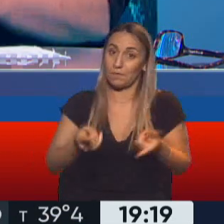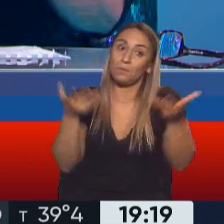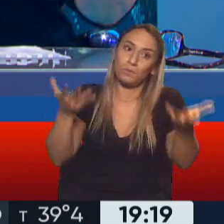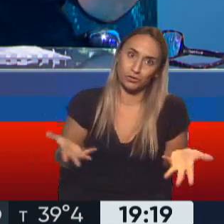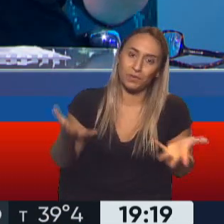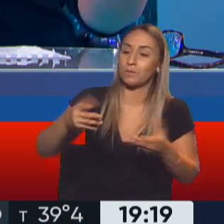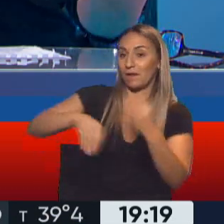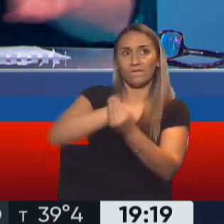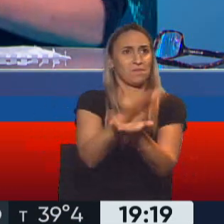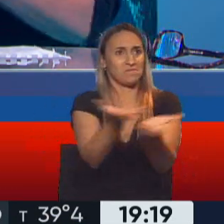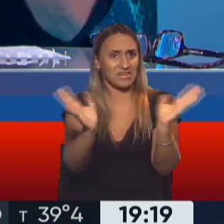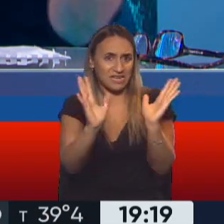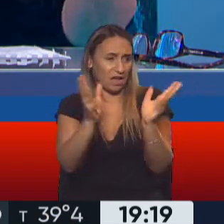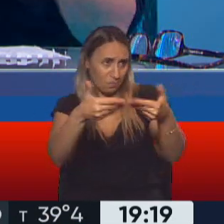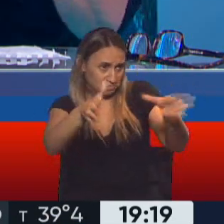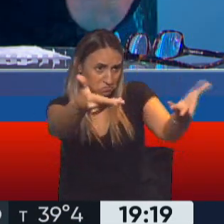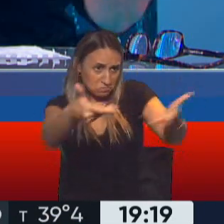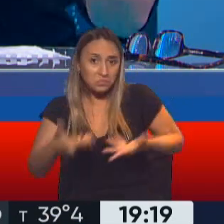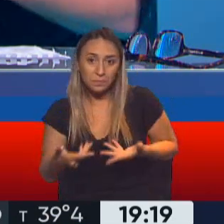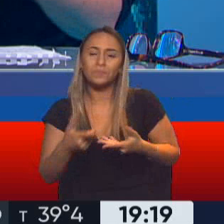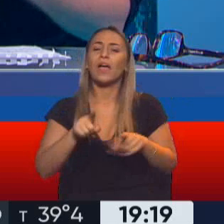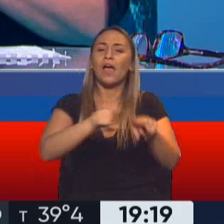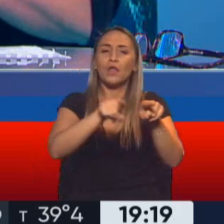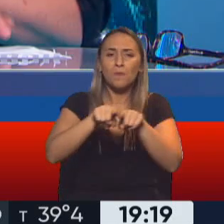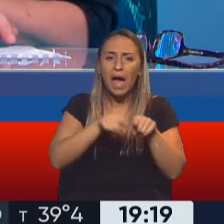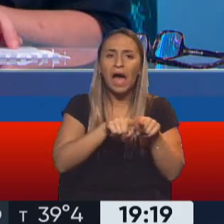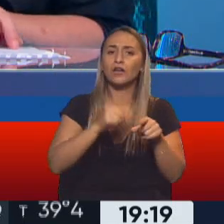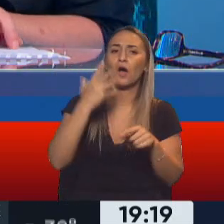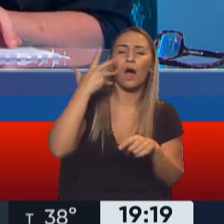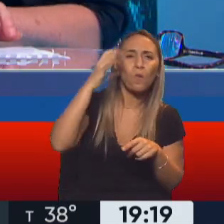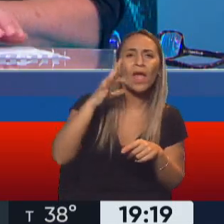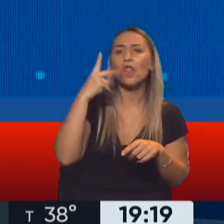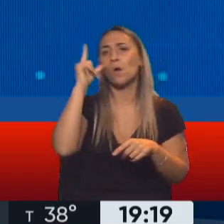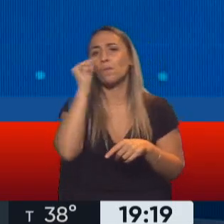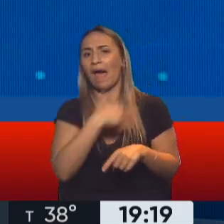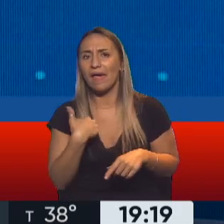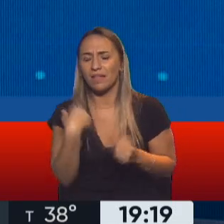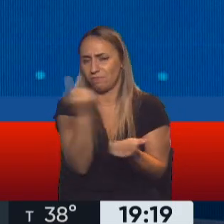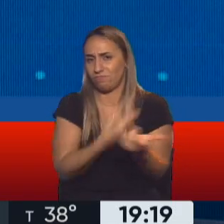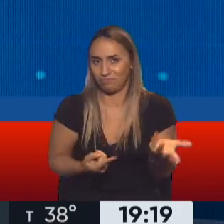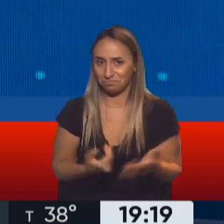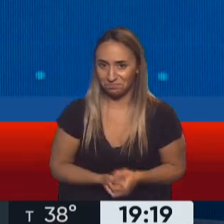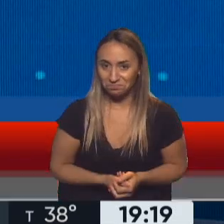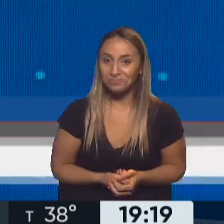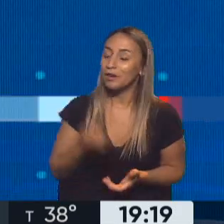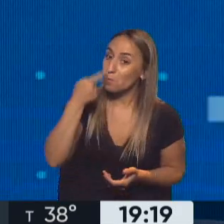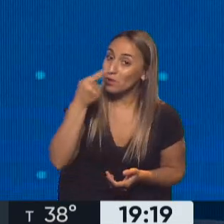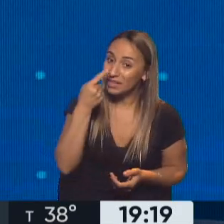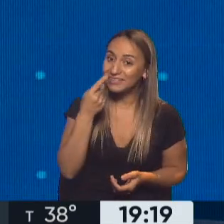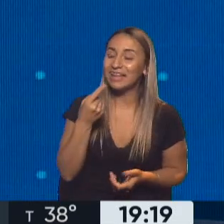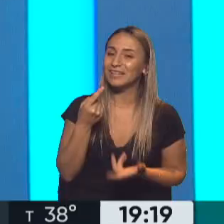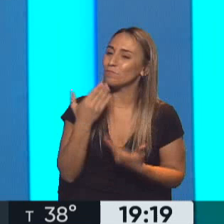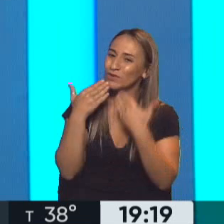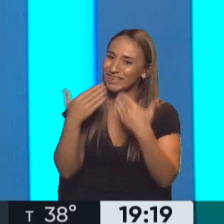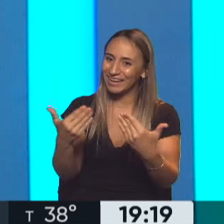familias. A sus hermanos y hermanas mayores y a sus padres, abuelos, gente de todas las edades. Interesante propuesta. Muchísimas gracias, como siempre,